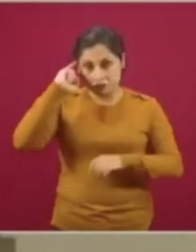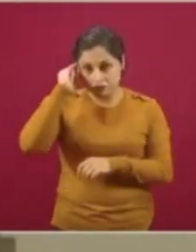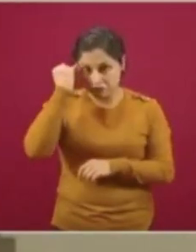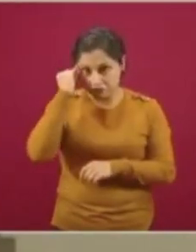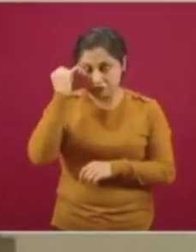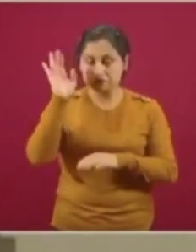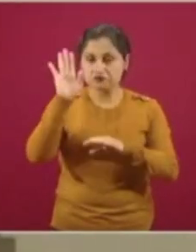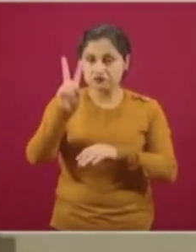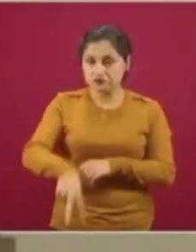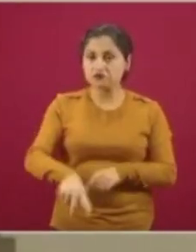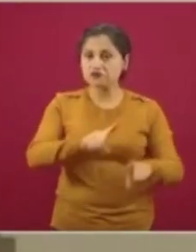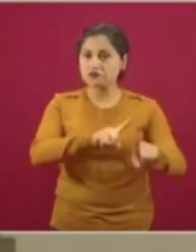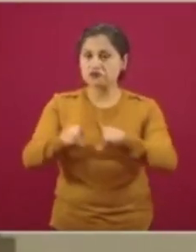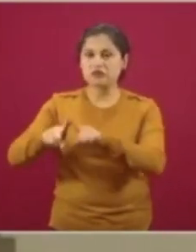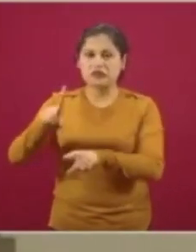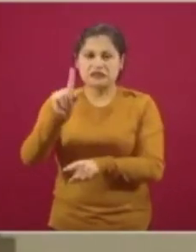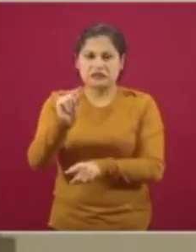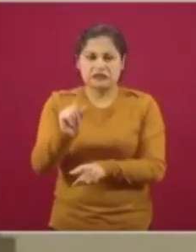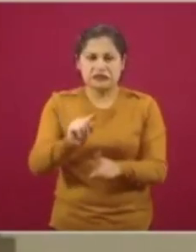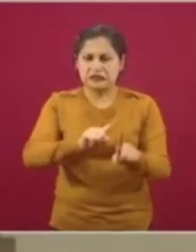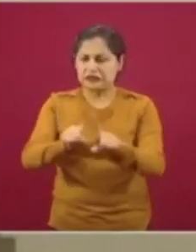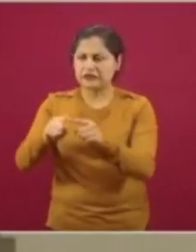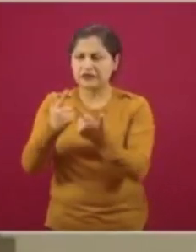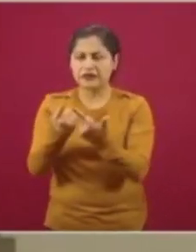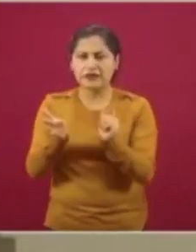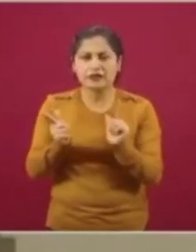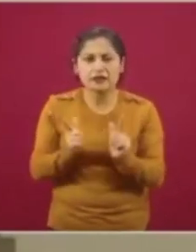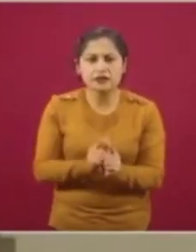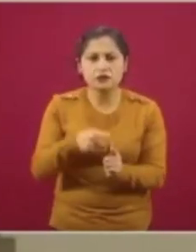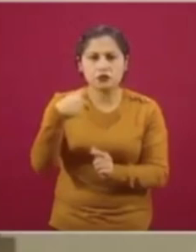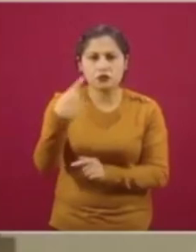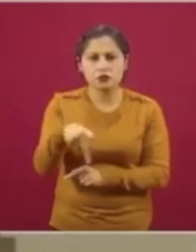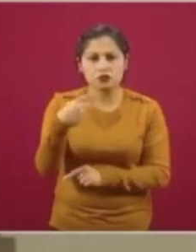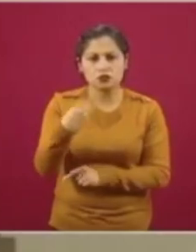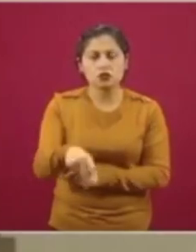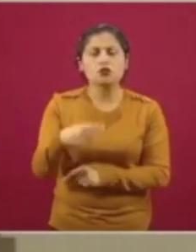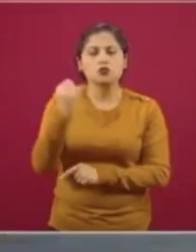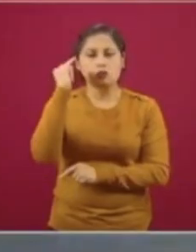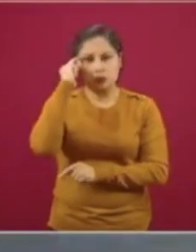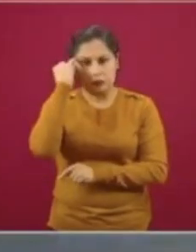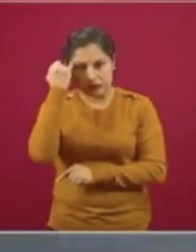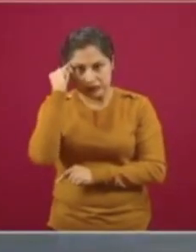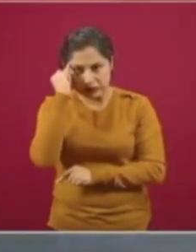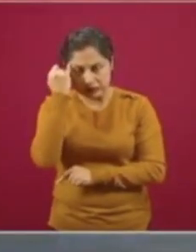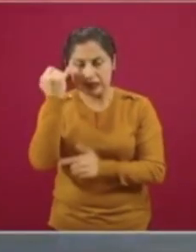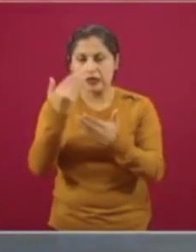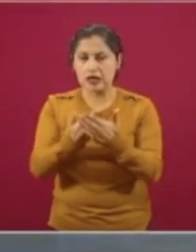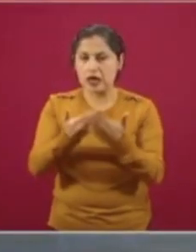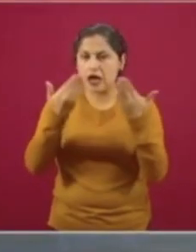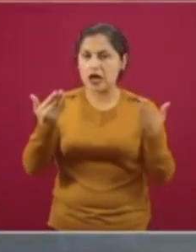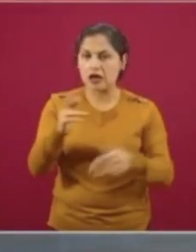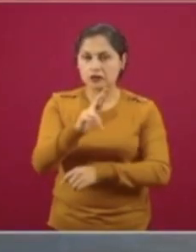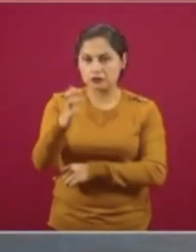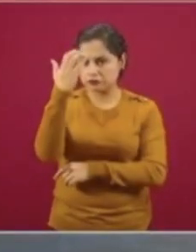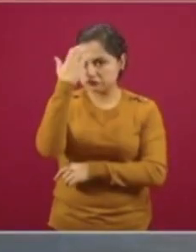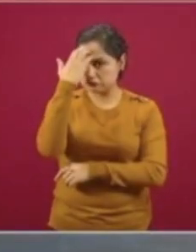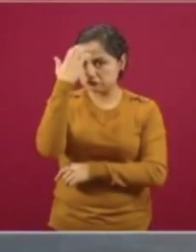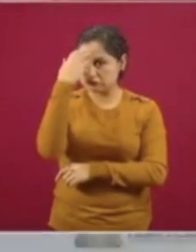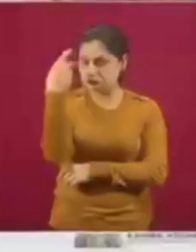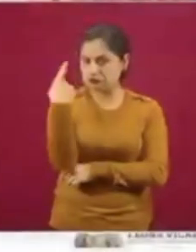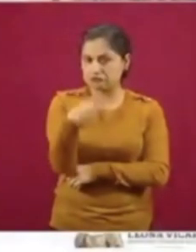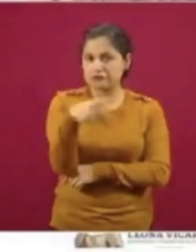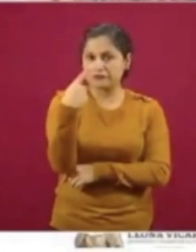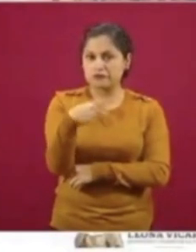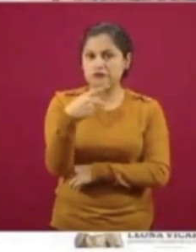70 grupos indígenas del país, culturas agrícolas y alimentarias. Hoy estamos reconociéndolos y reconociéndolas como un